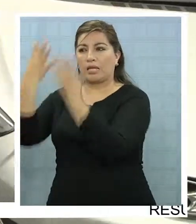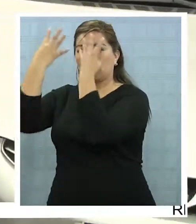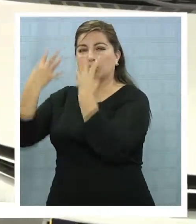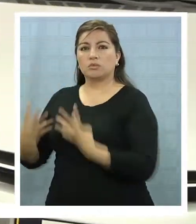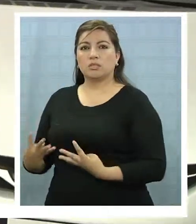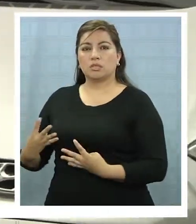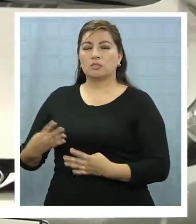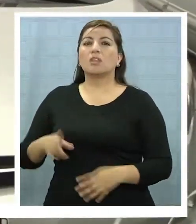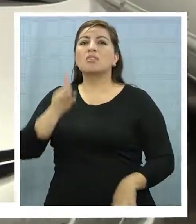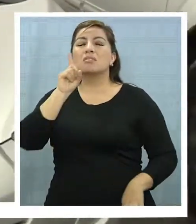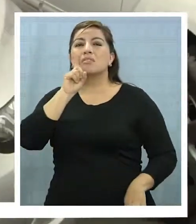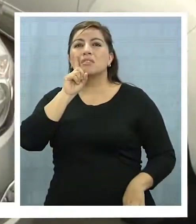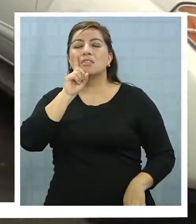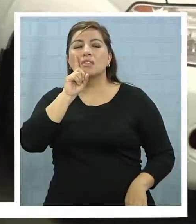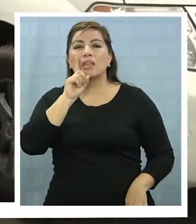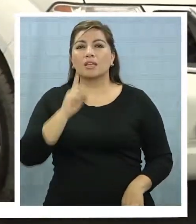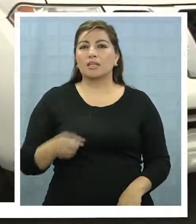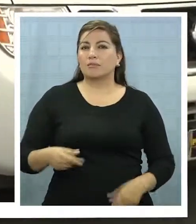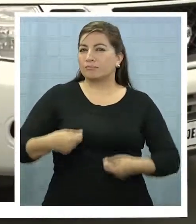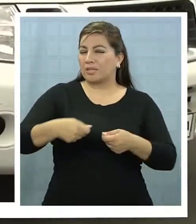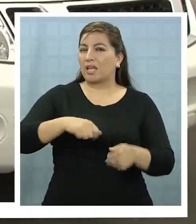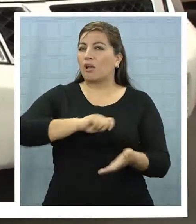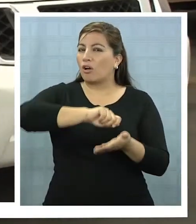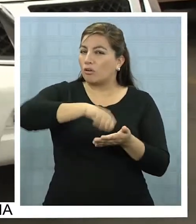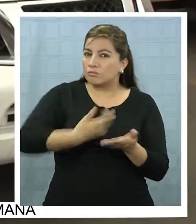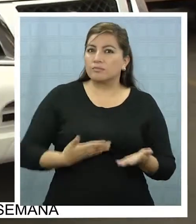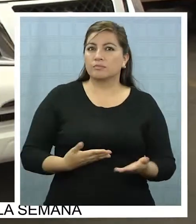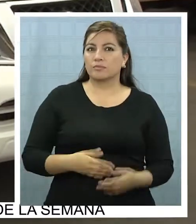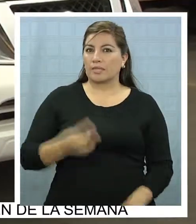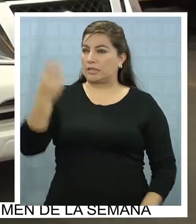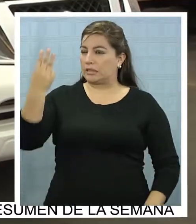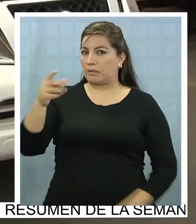de aprehensión para traficantes ya identificados.